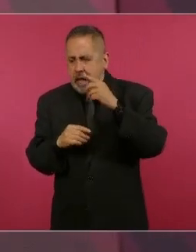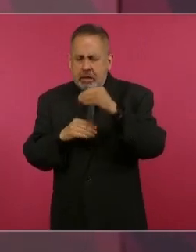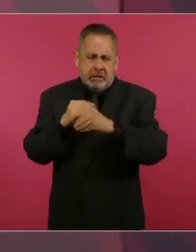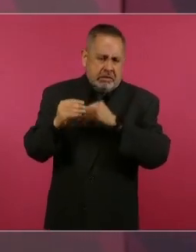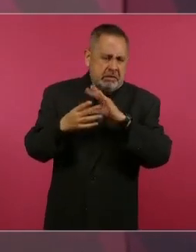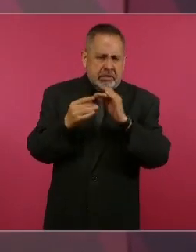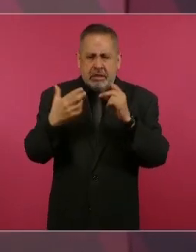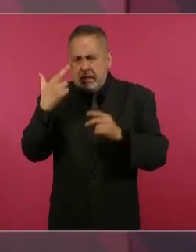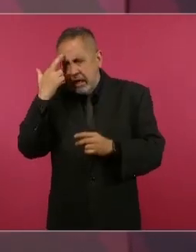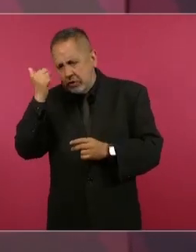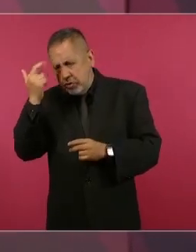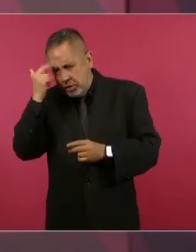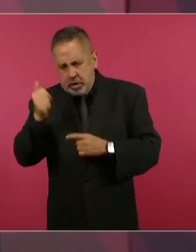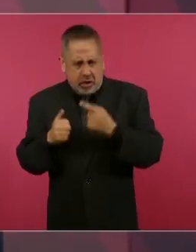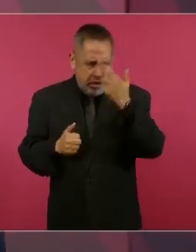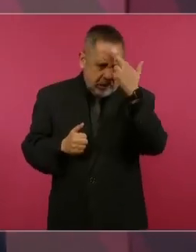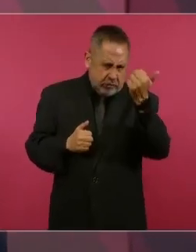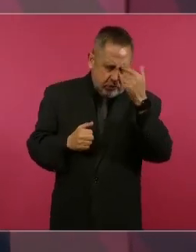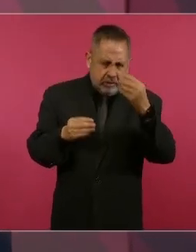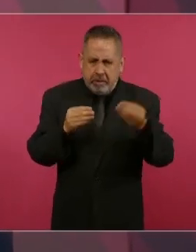y de argumentación.